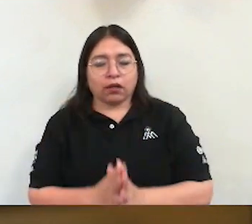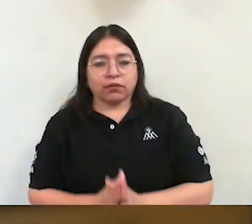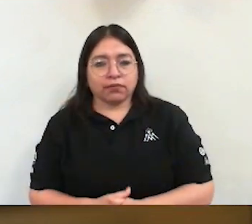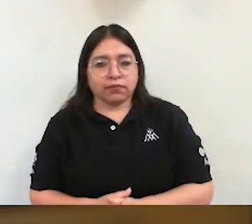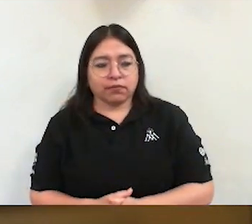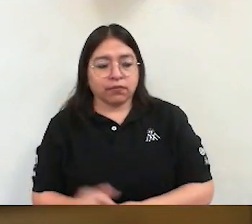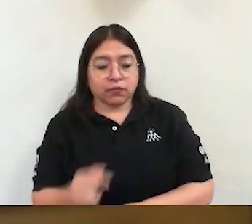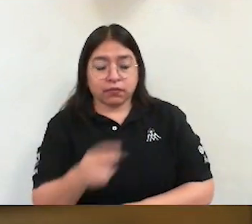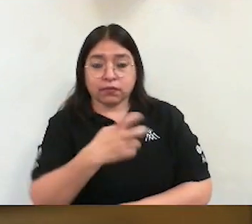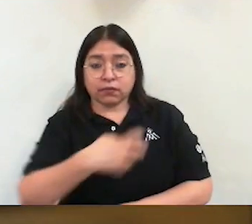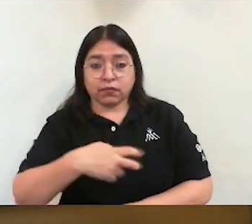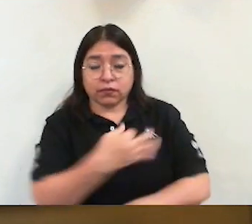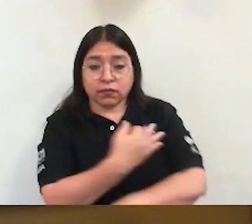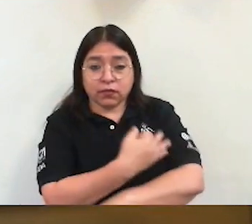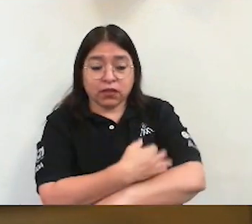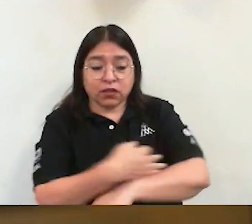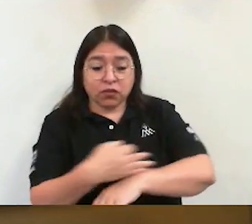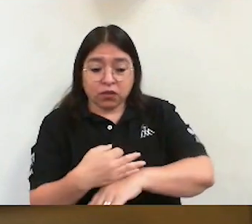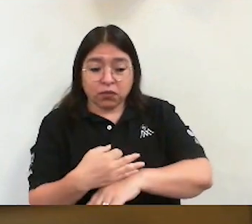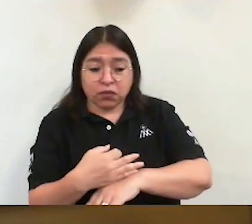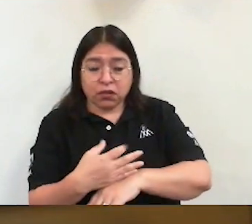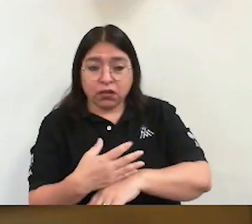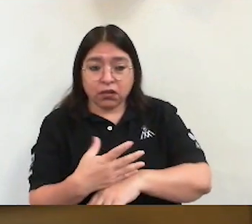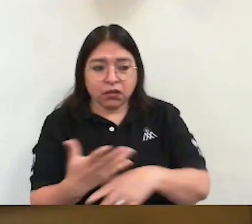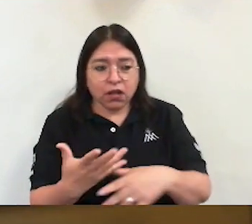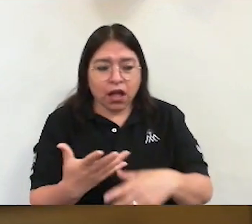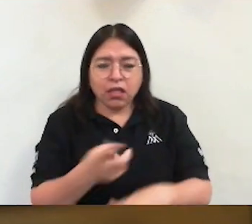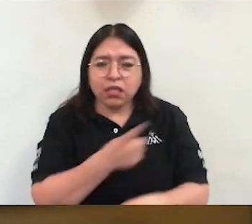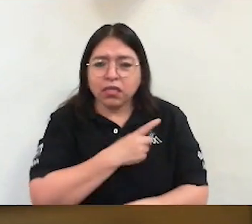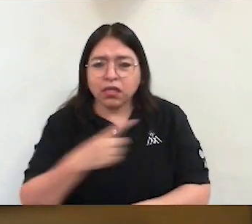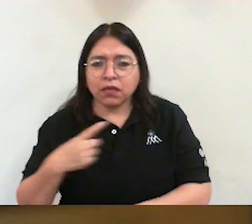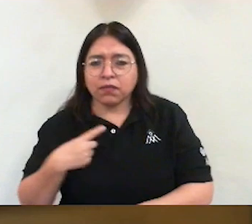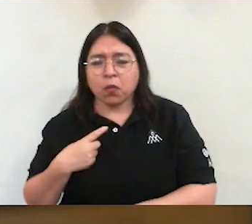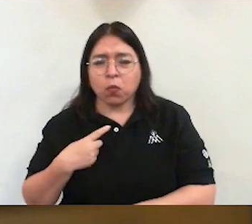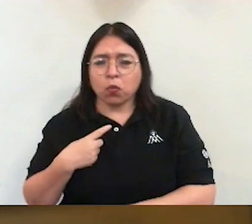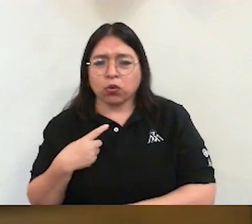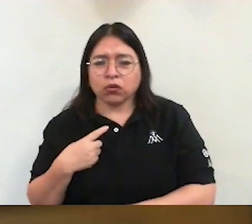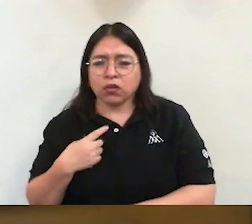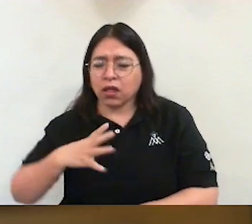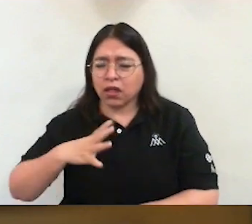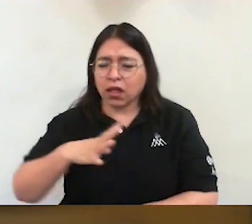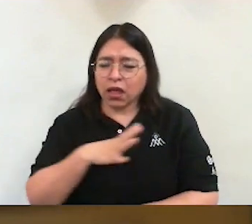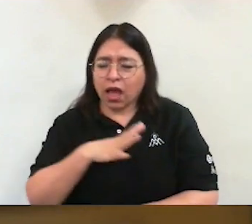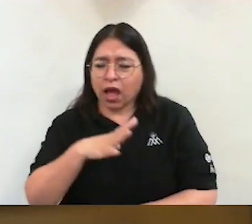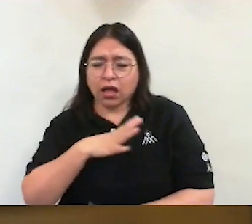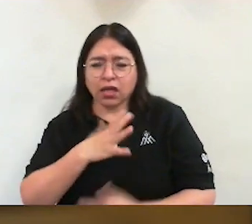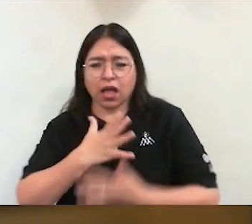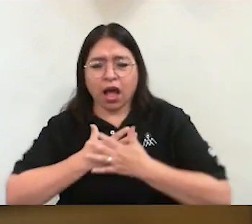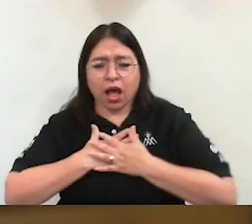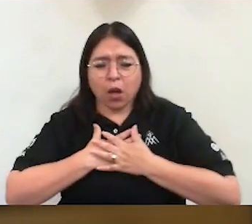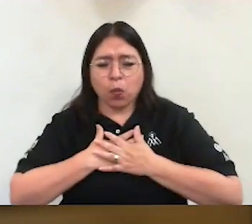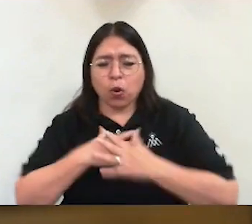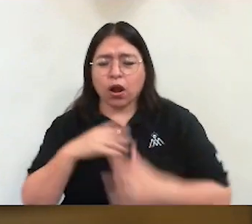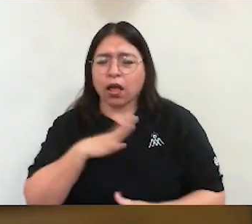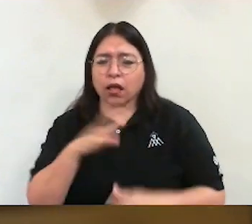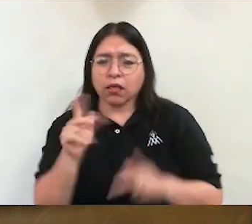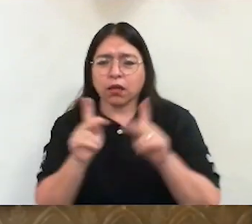tienen que ser nidos de amor y escuelas de paz.